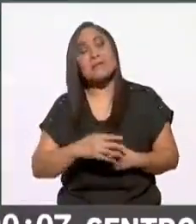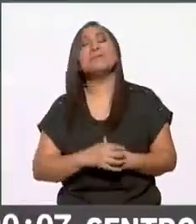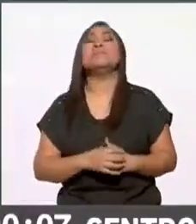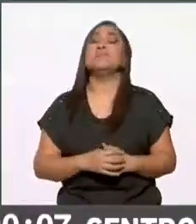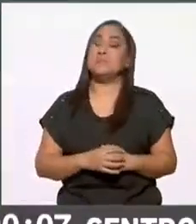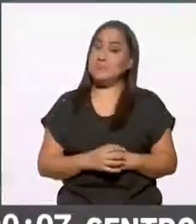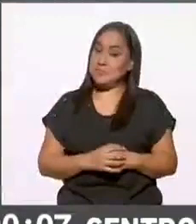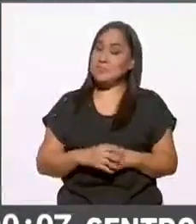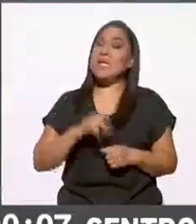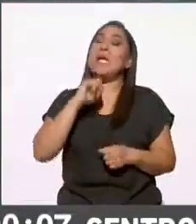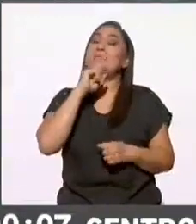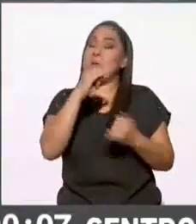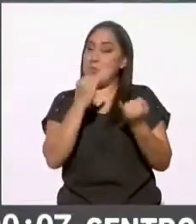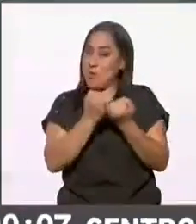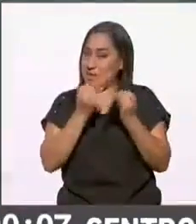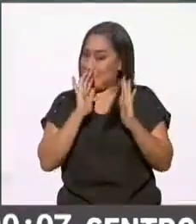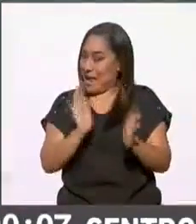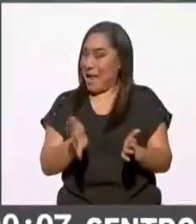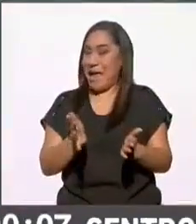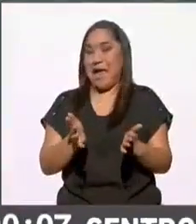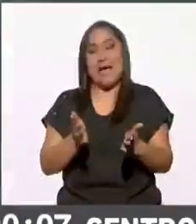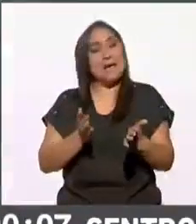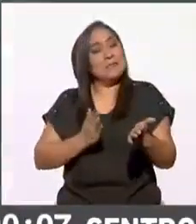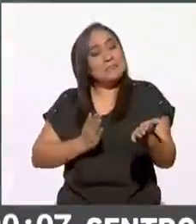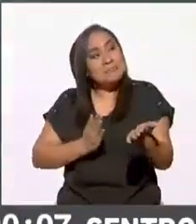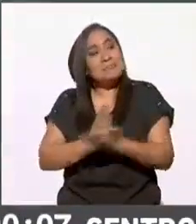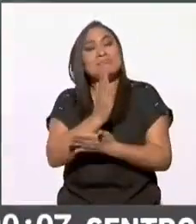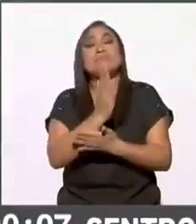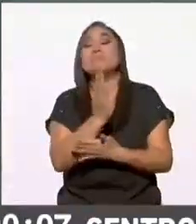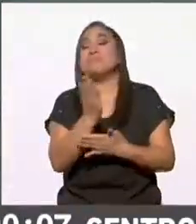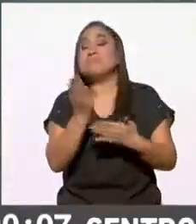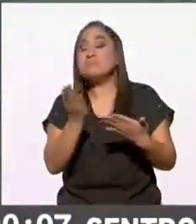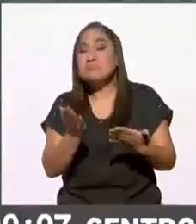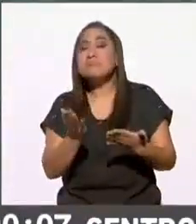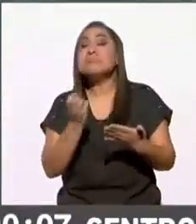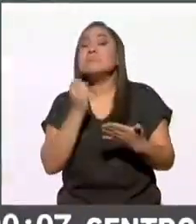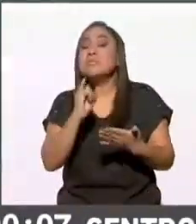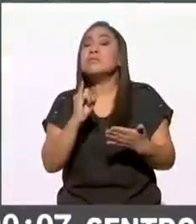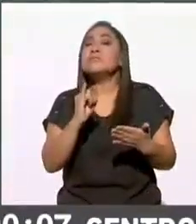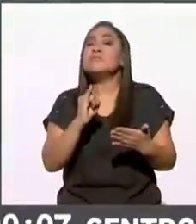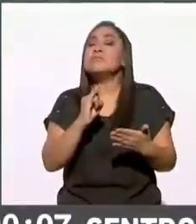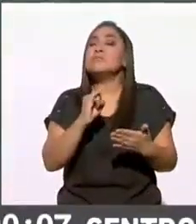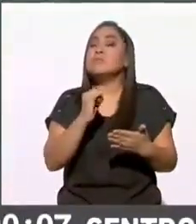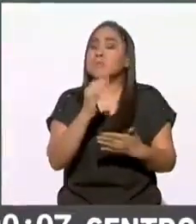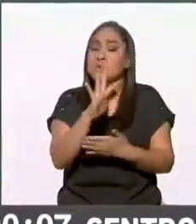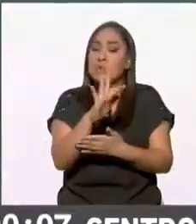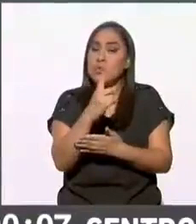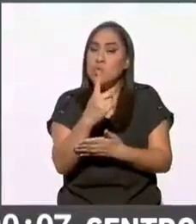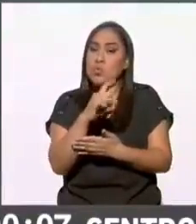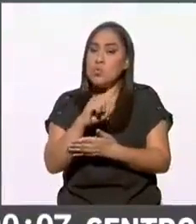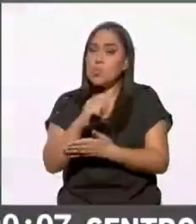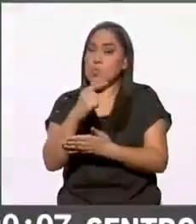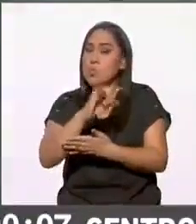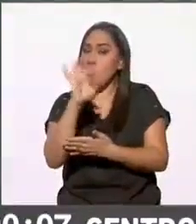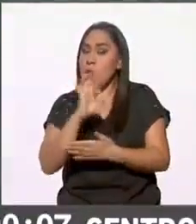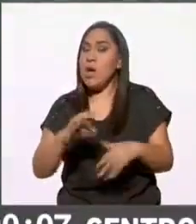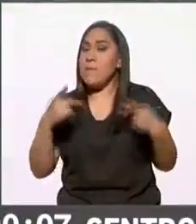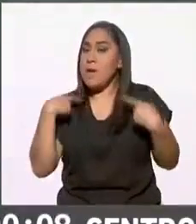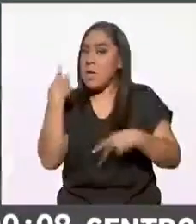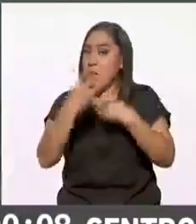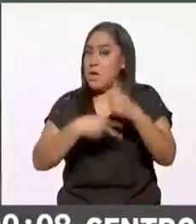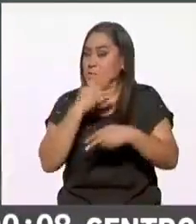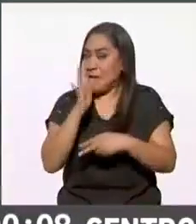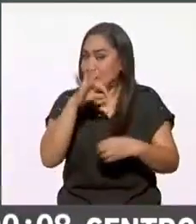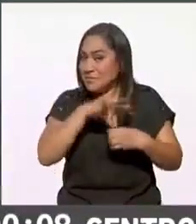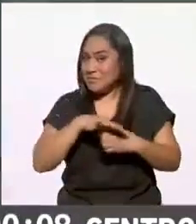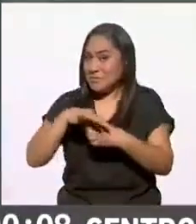ha roto el techo porque obviamente ya alcanzó una participación del 51.7% al 52